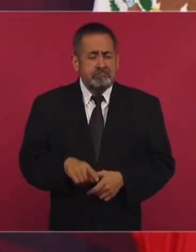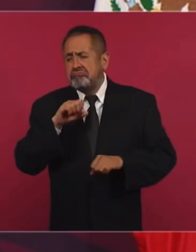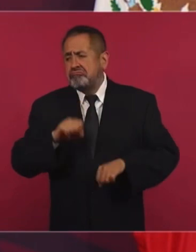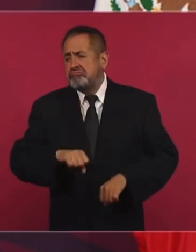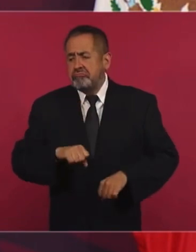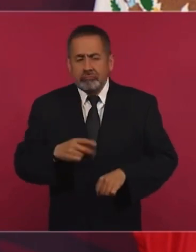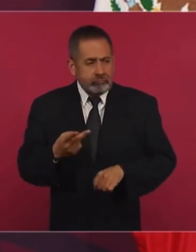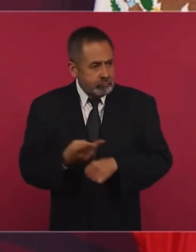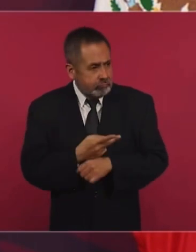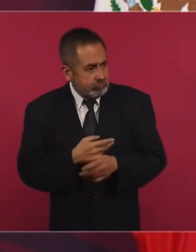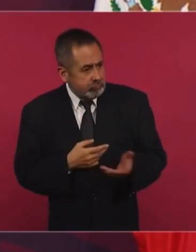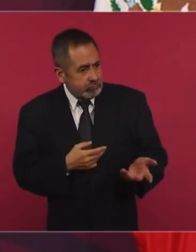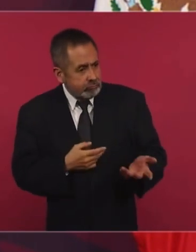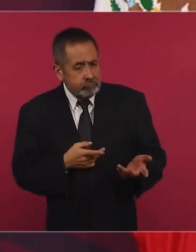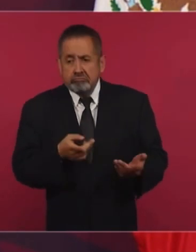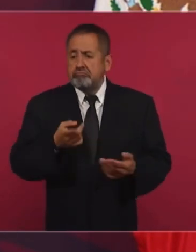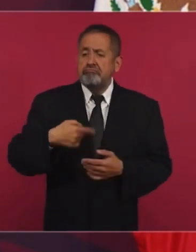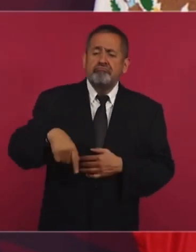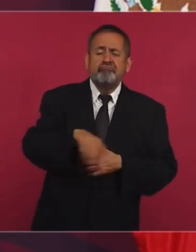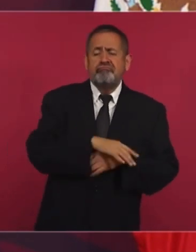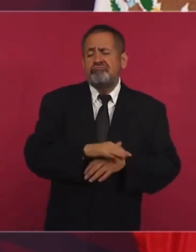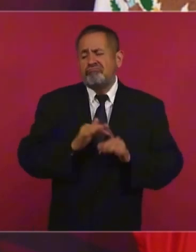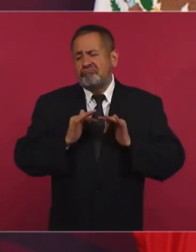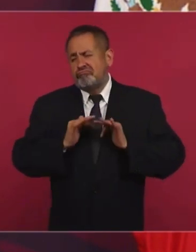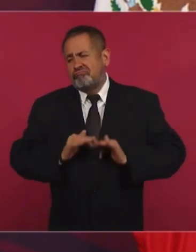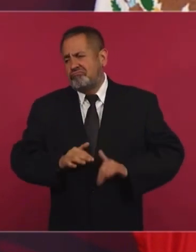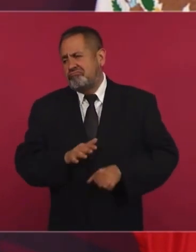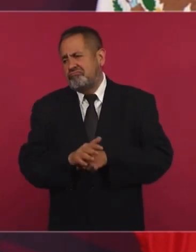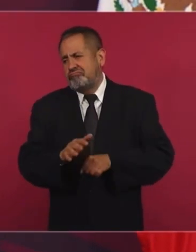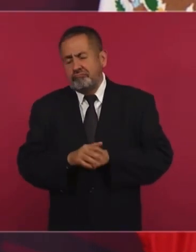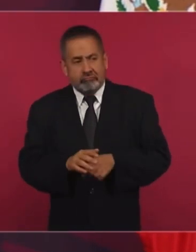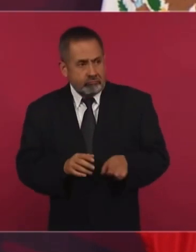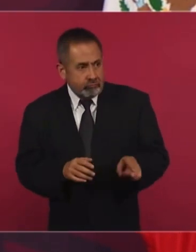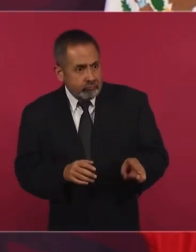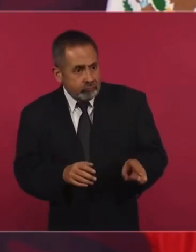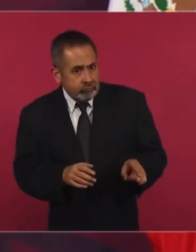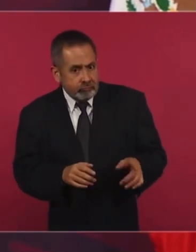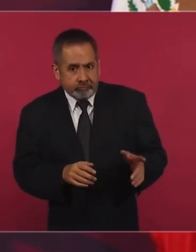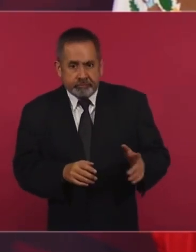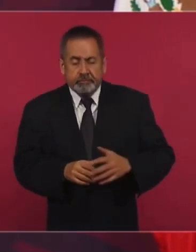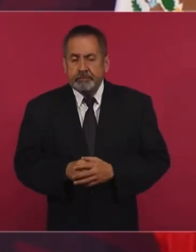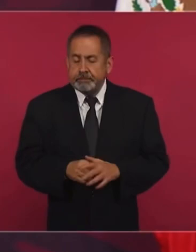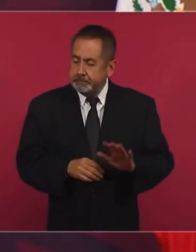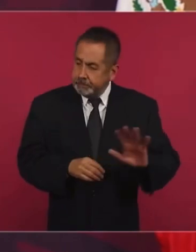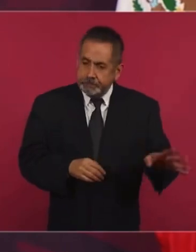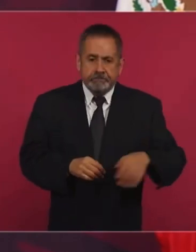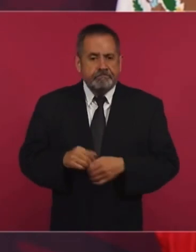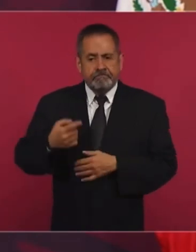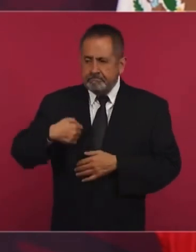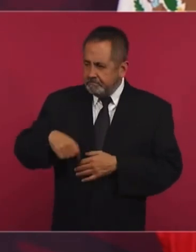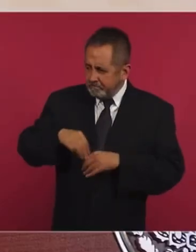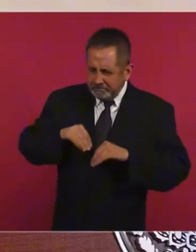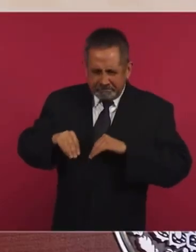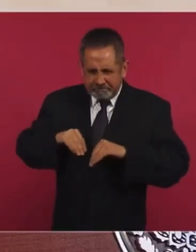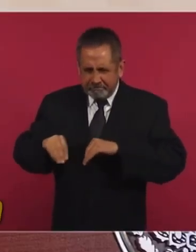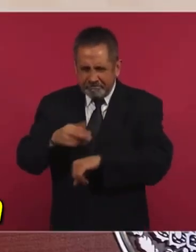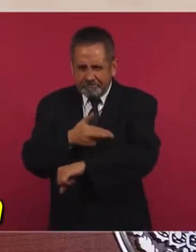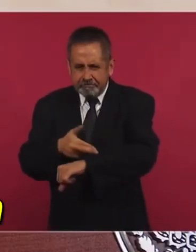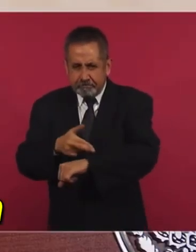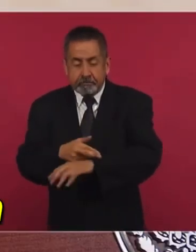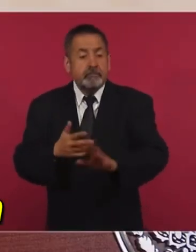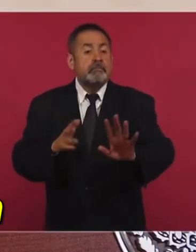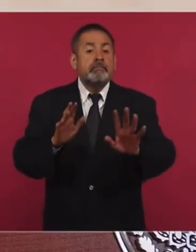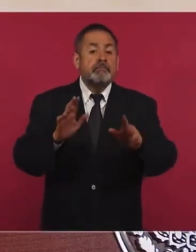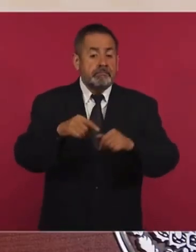y todos tranquilos. Entonces, se actúa, también